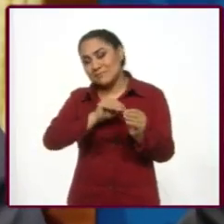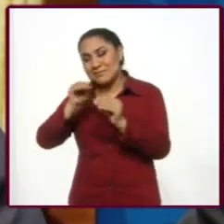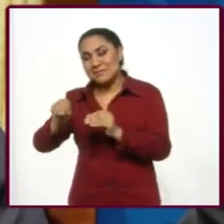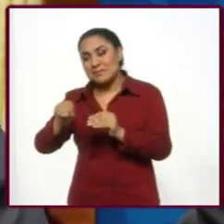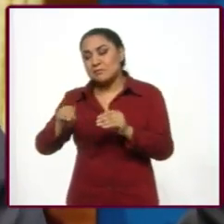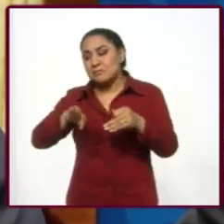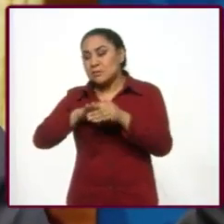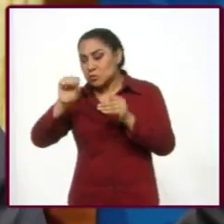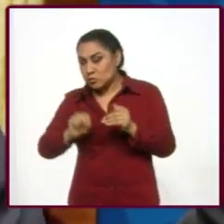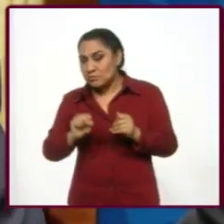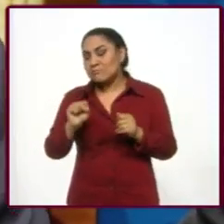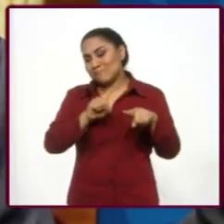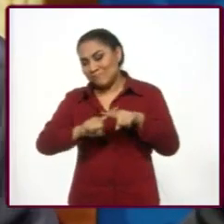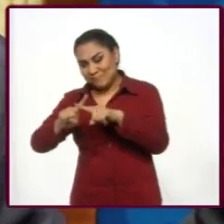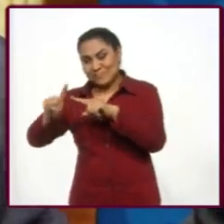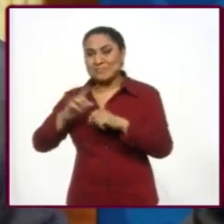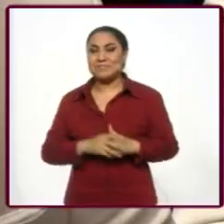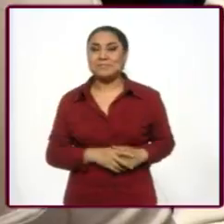muy compleja, muy diversa.